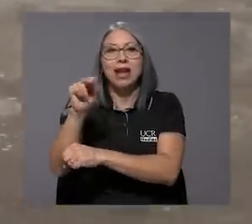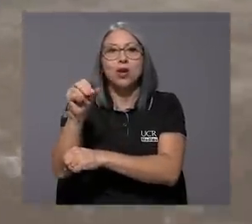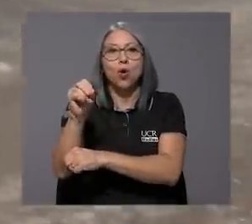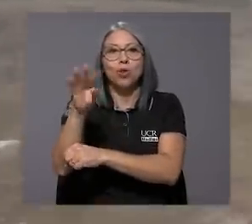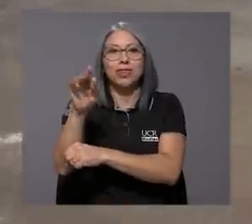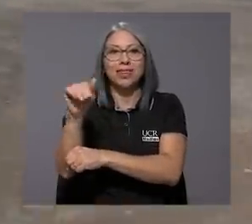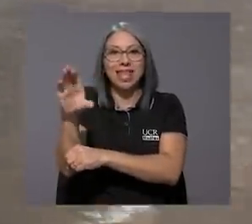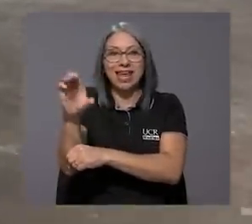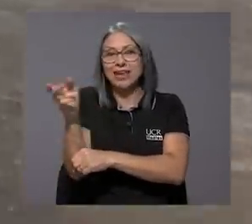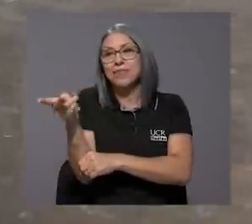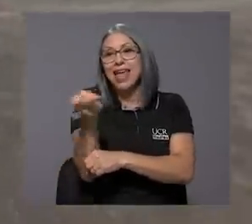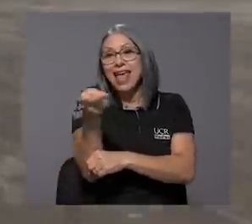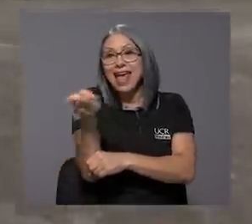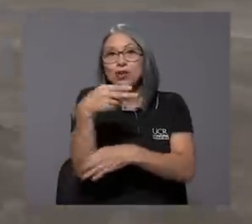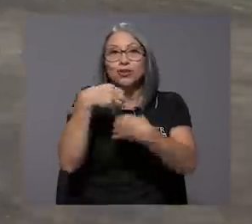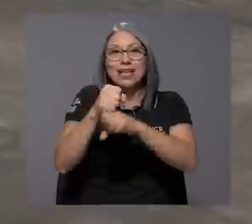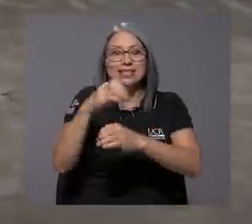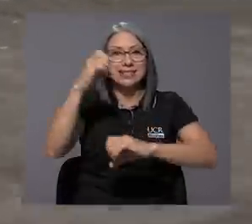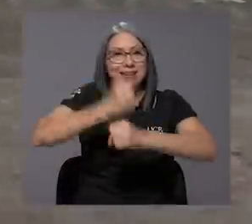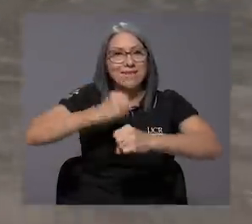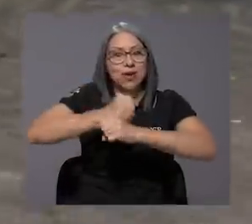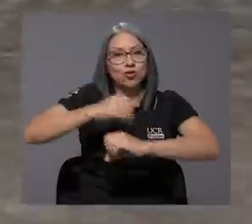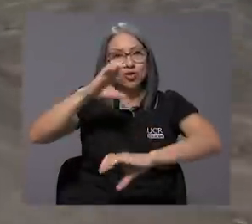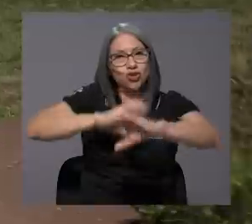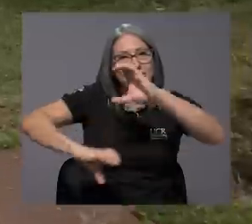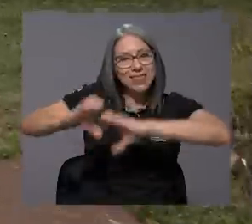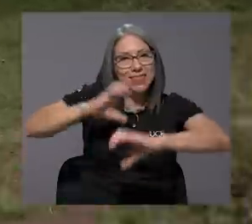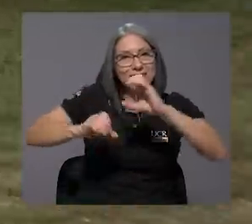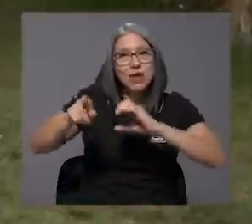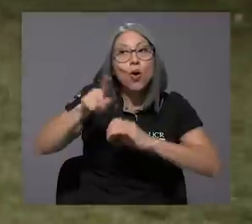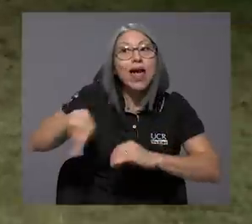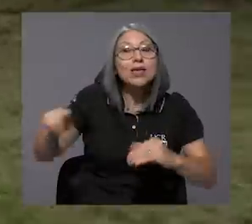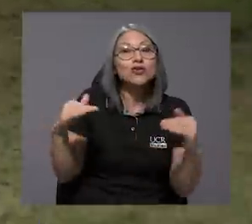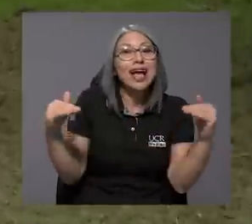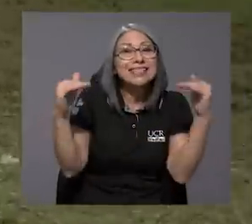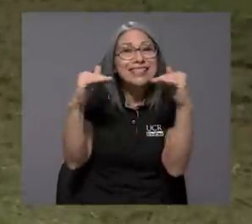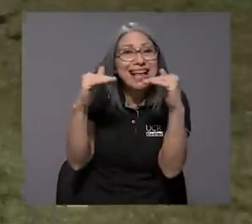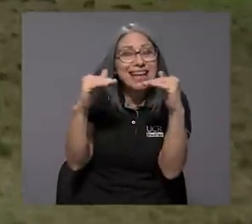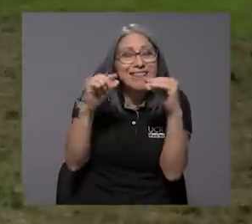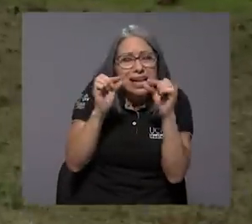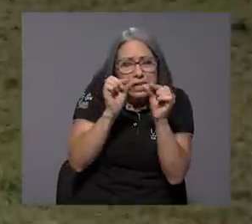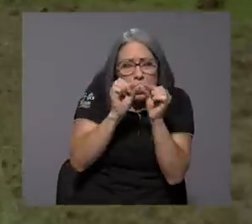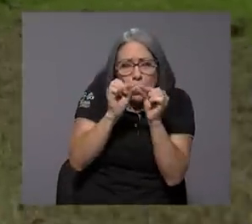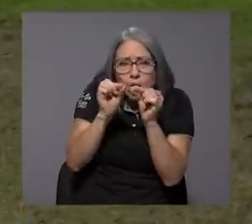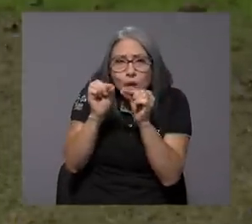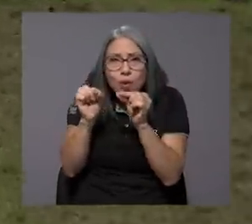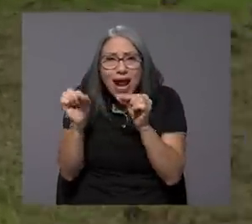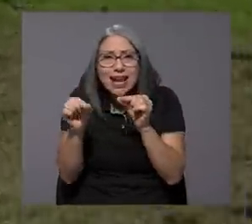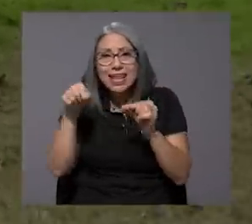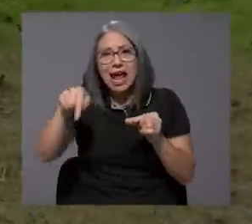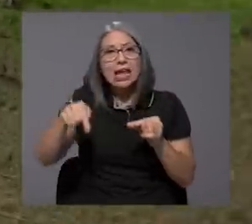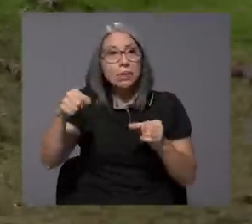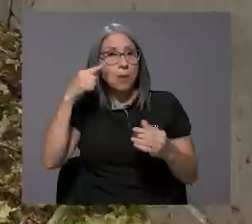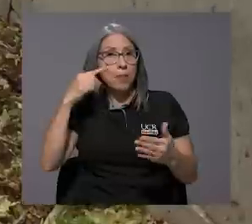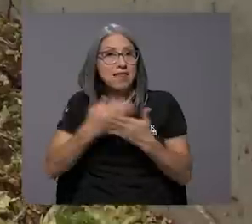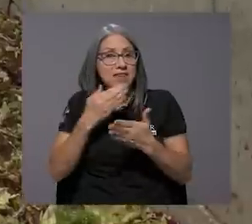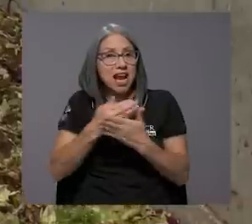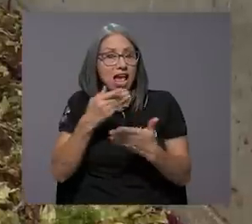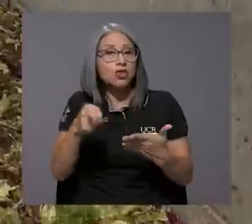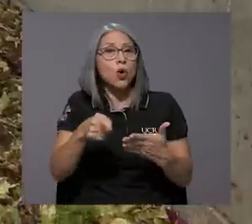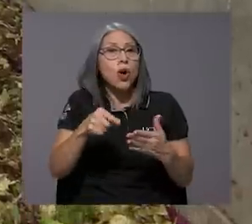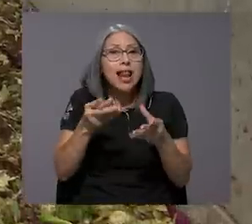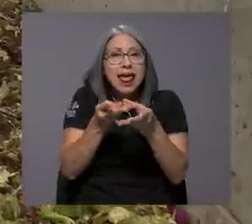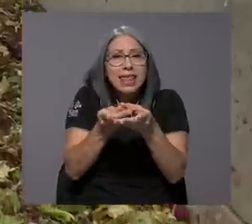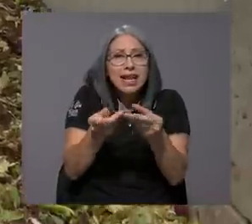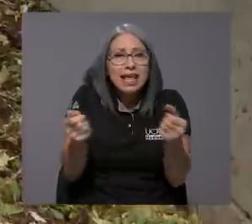donde ellos ya hacen un análisis científico, en donde ya ellos lo hacen a nivel molecular y aquí van verificando la degradación